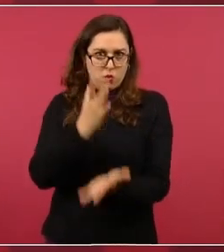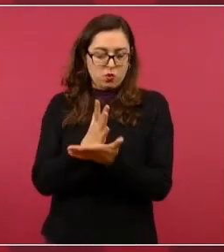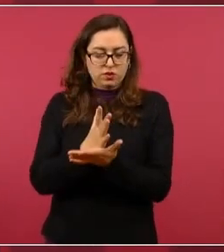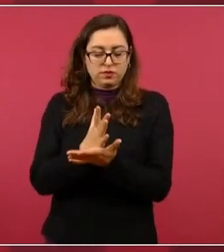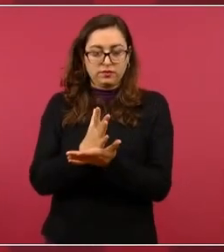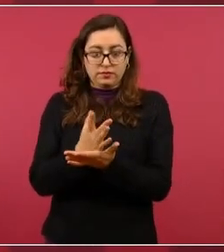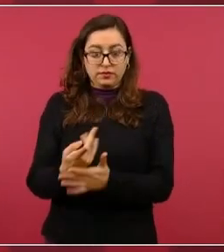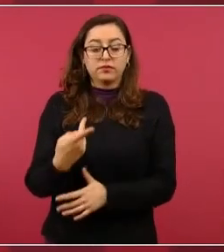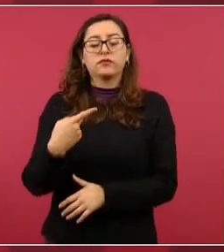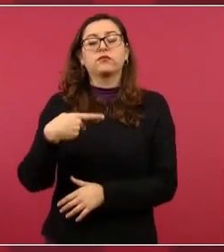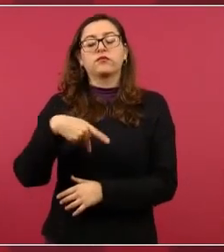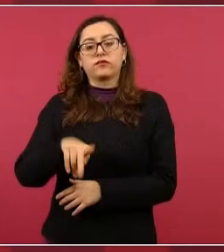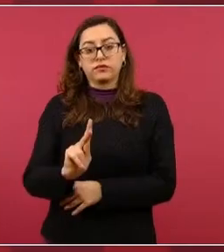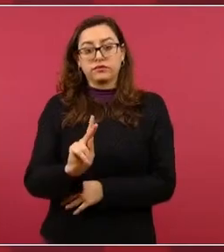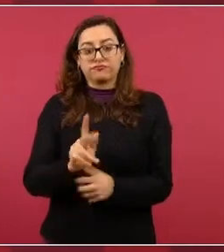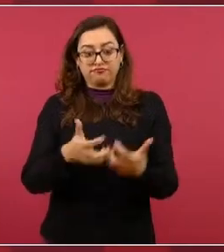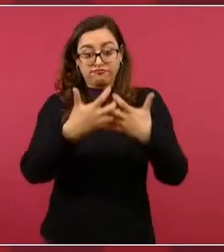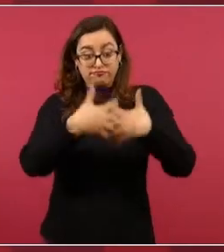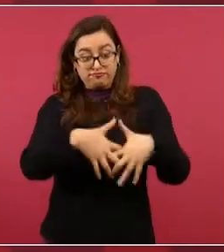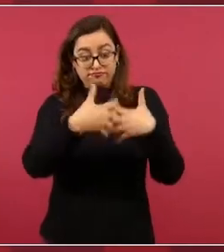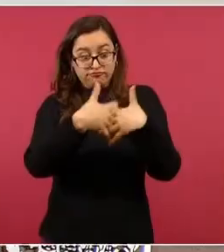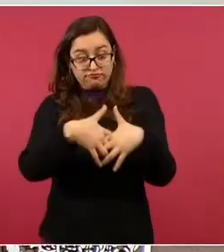pero la industria